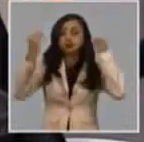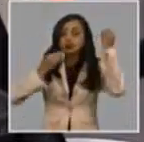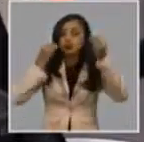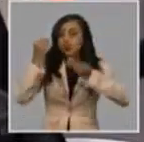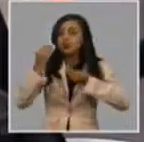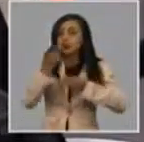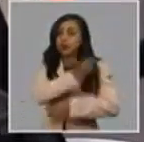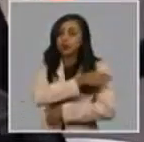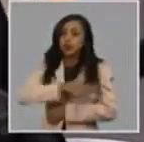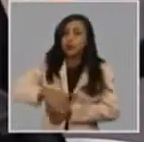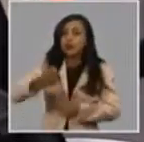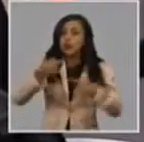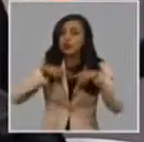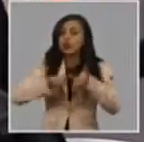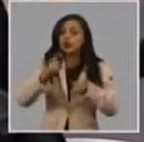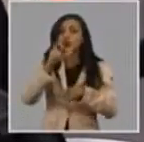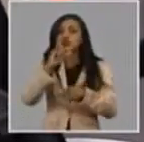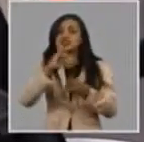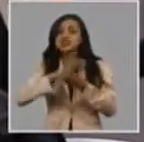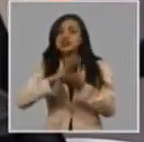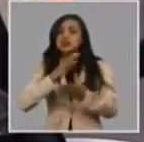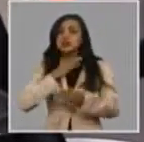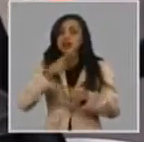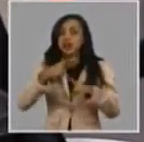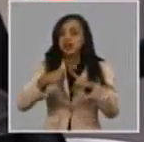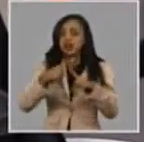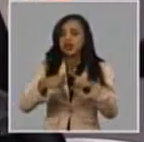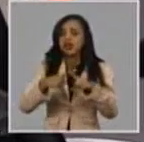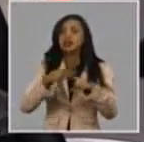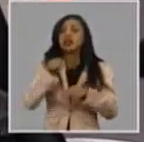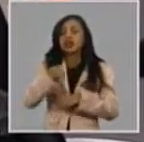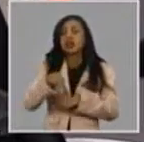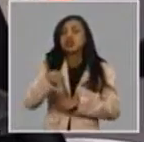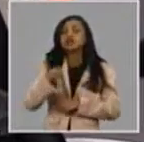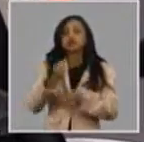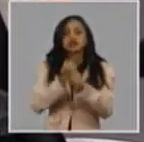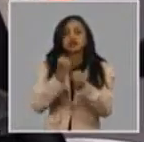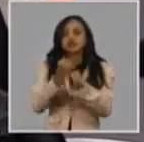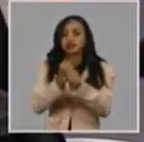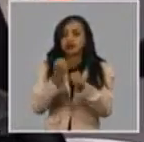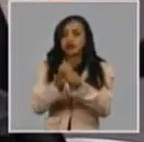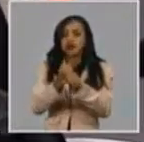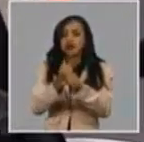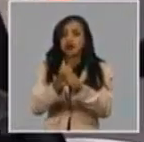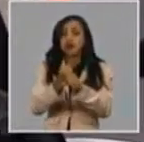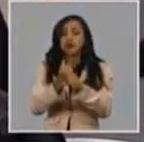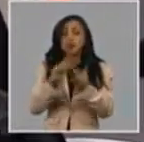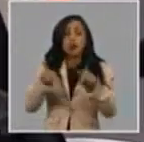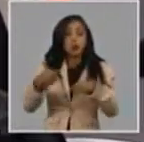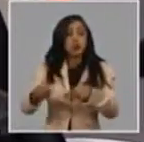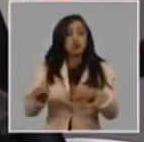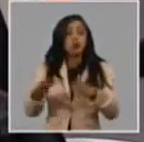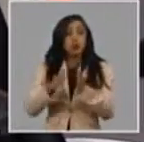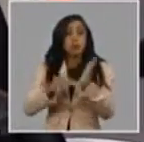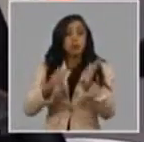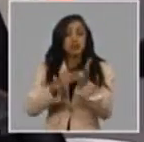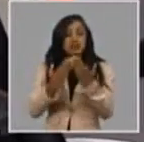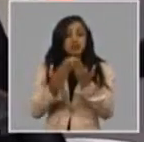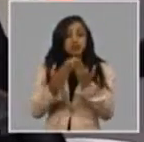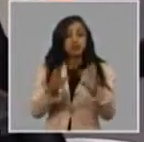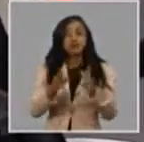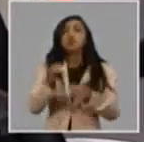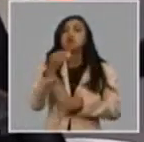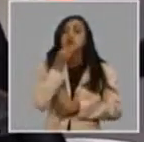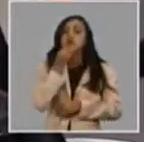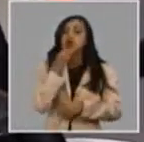CIME, las tiendas Caribe y Copestel, trabajan intensamente para abrir en los próximos meses tiendas que en plaza comercialicen